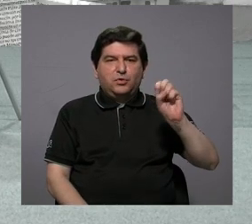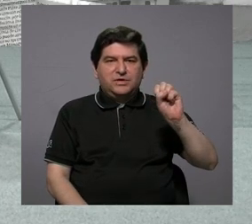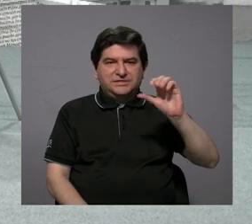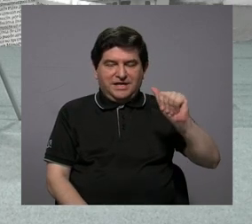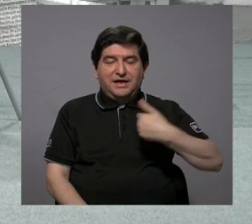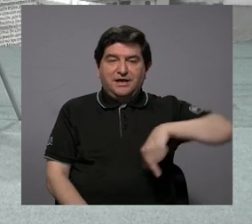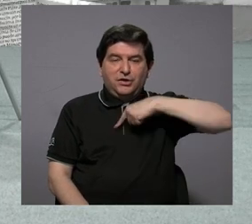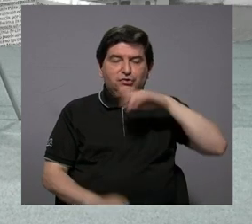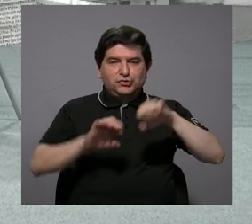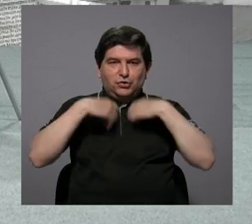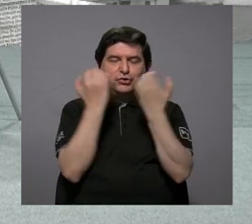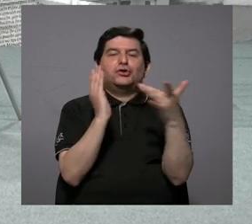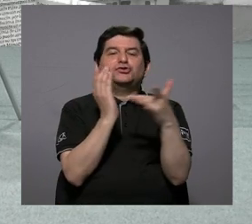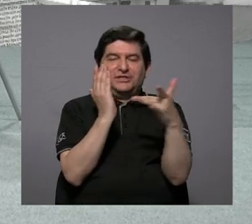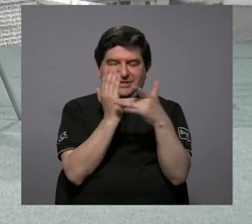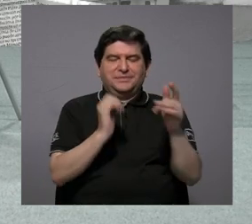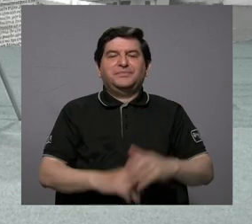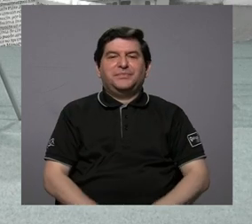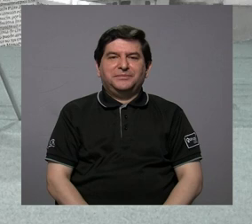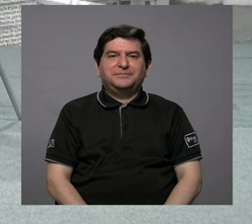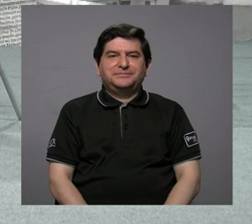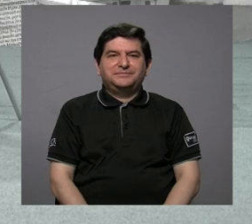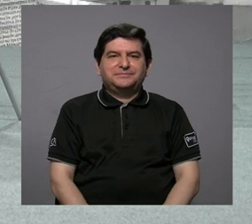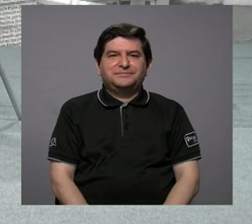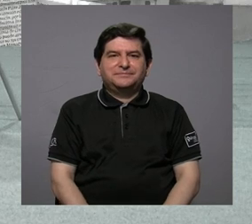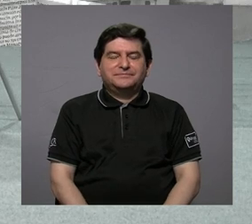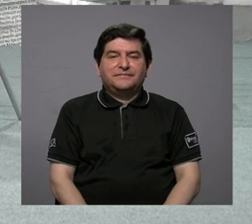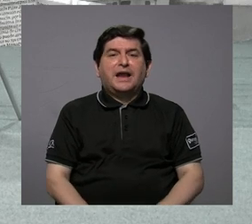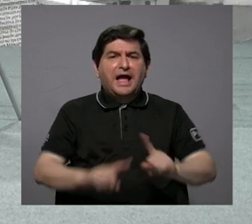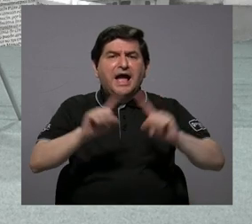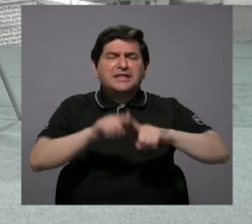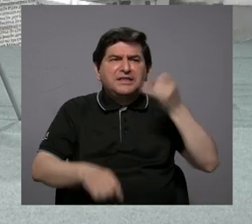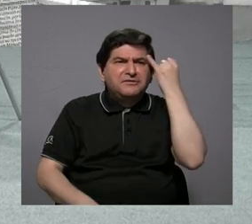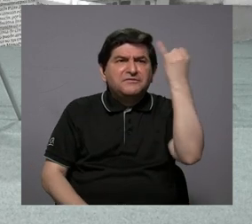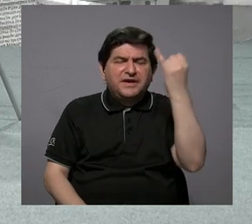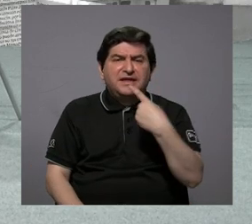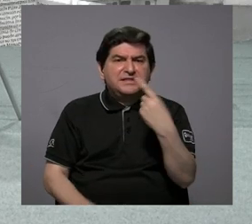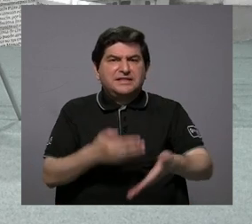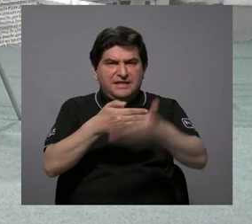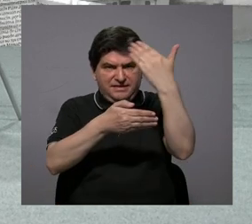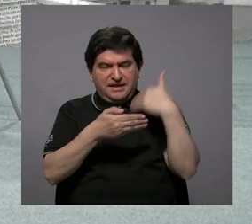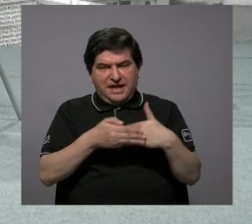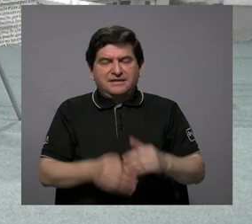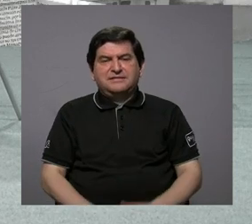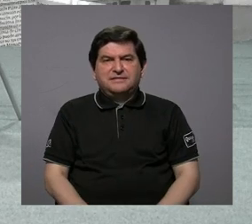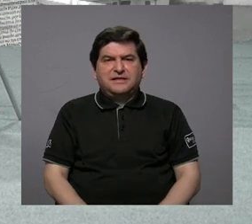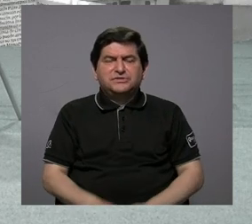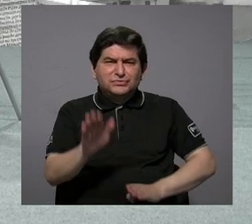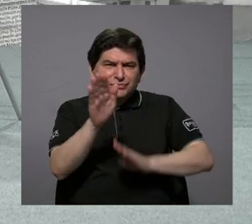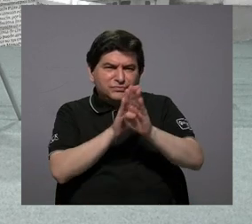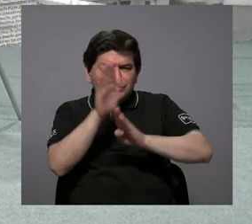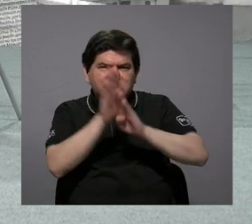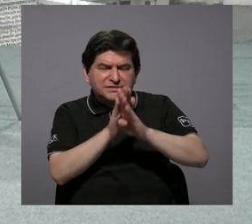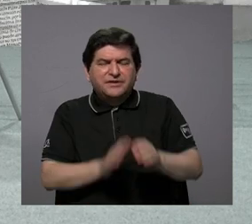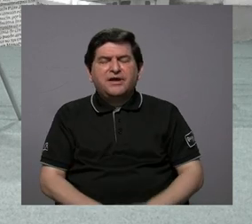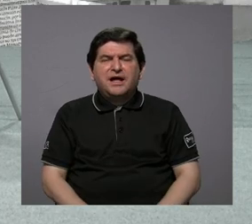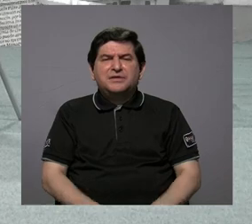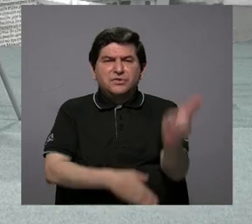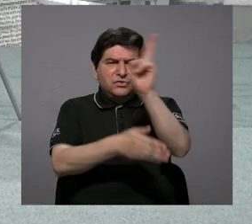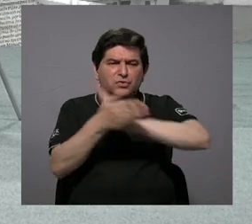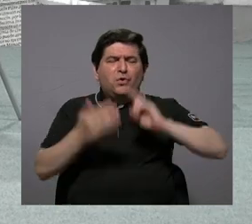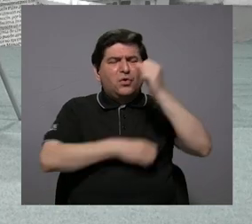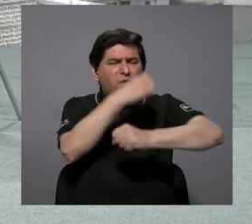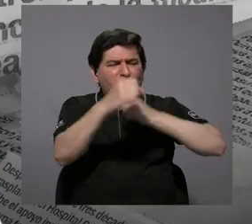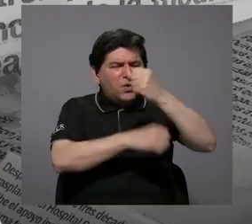equipo técnico. Y sí, efectivamente, pues ha habido una serie de iniciativas, como les mencionaba hace un ratito, que se vienen desarrollando en la universidad desde hace